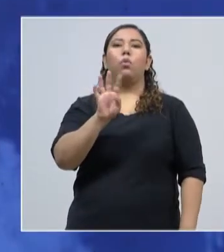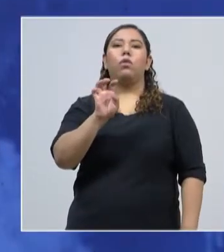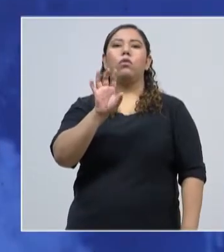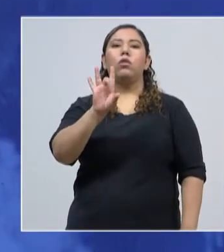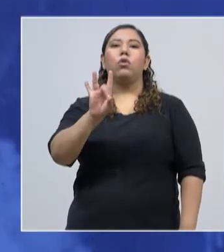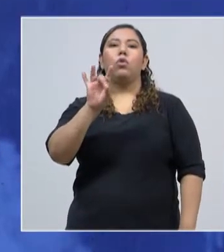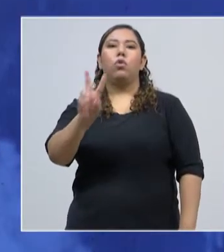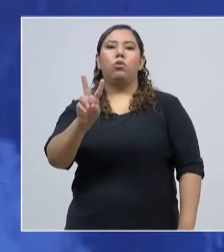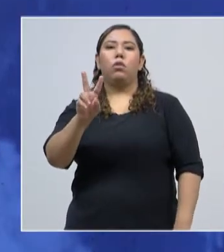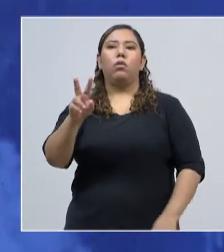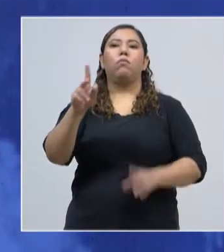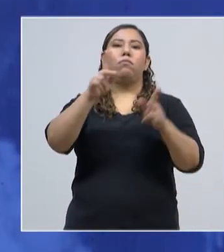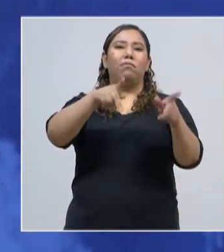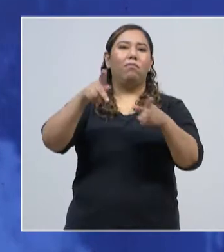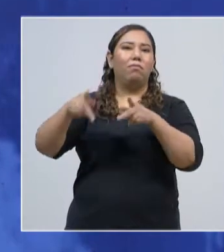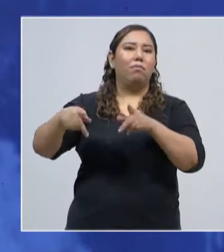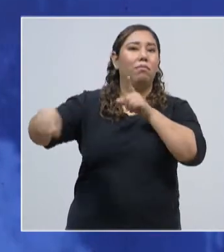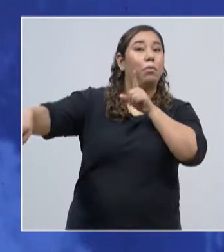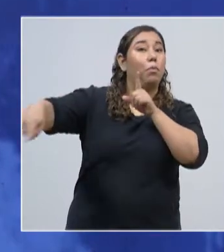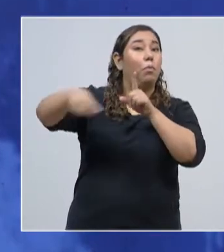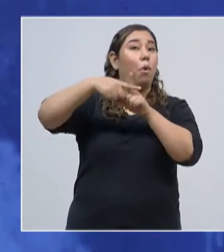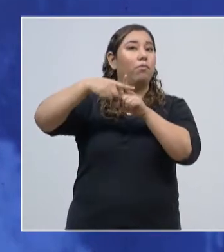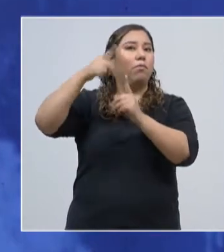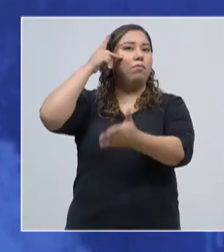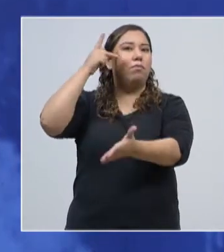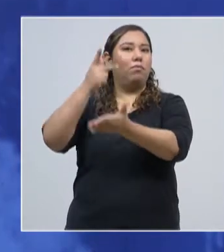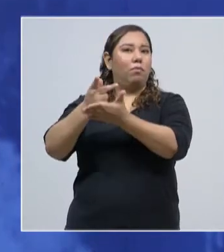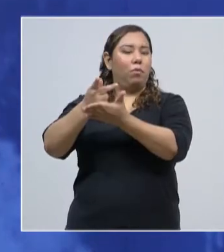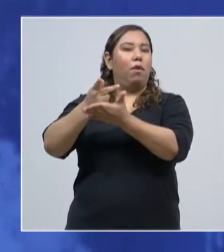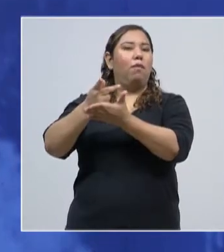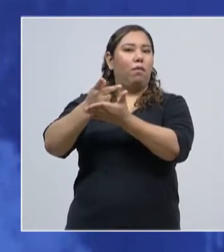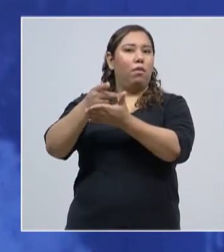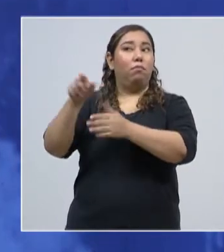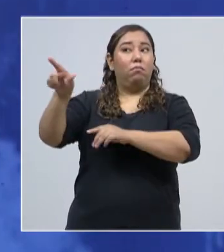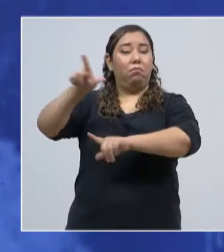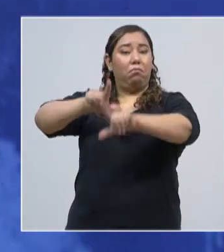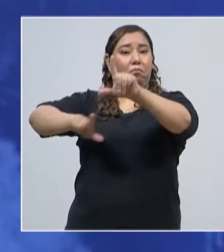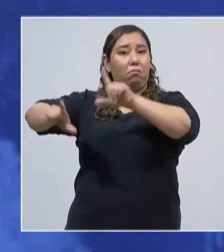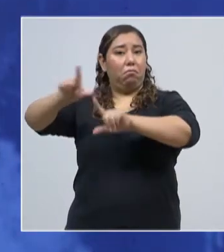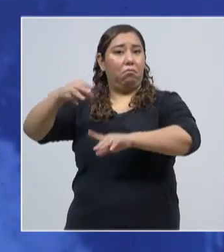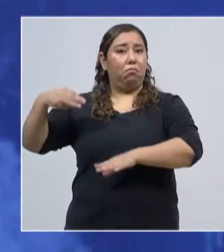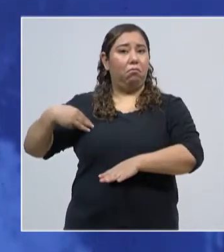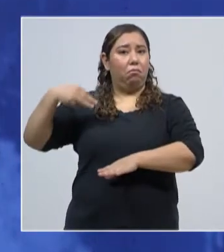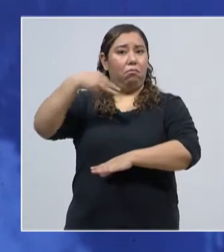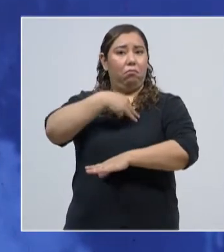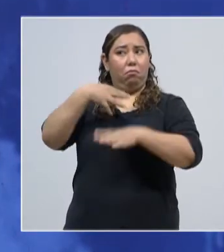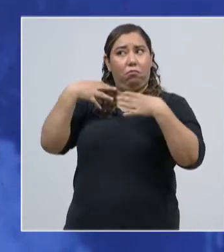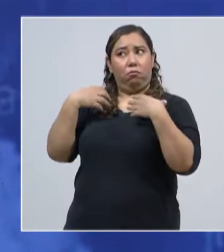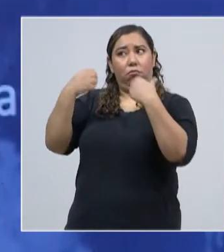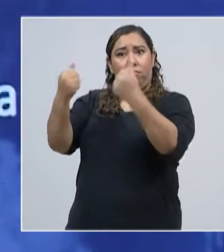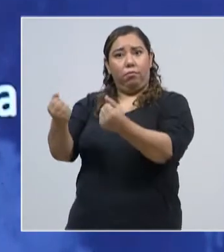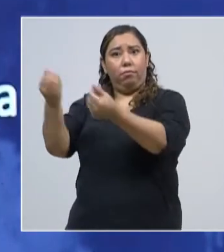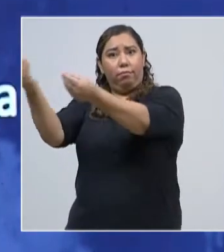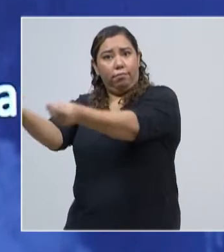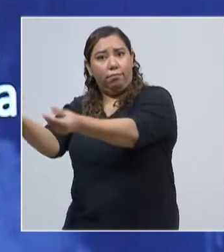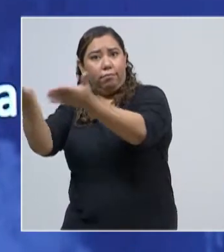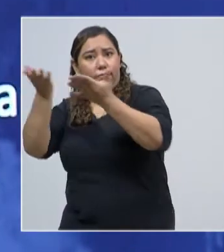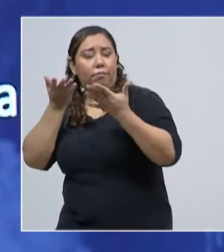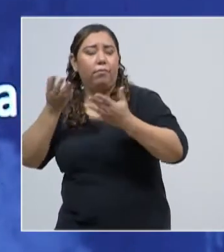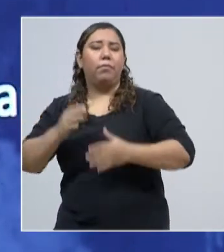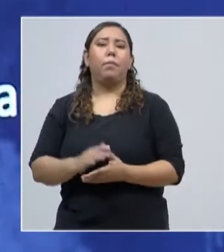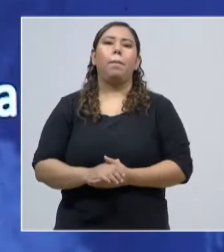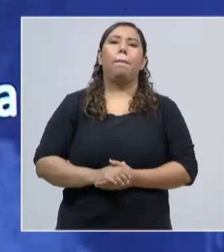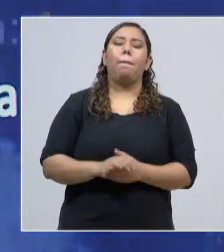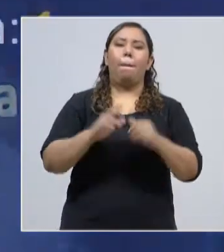que se ha registrado y que nos reporta el Laboratorio de Virología de la Secretaría de Salud. Y continuamos. Vemos